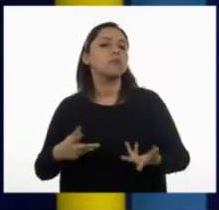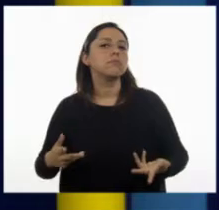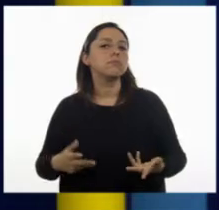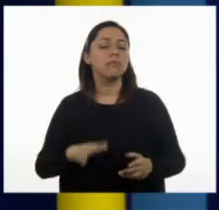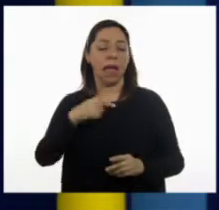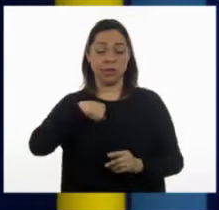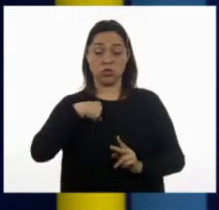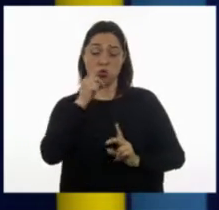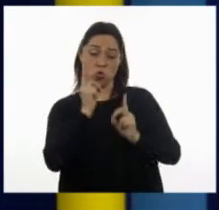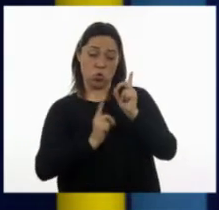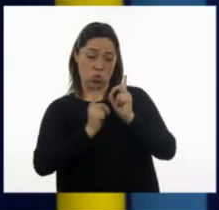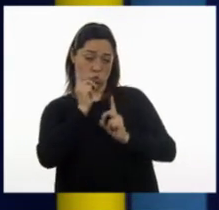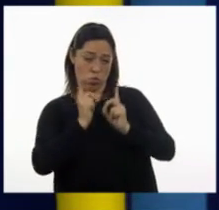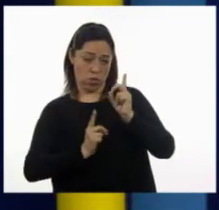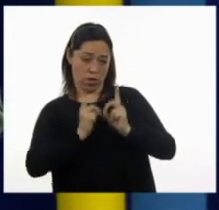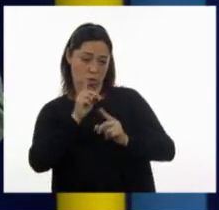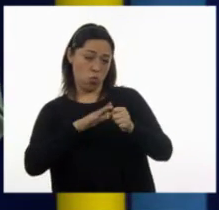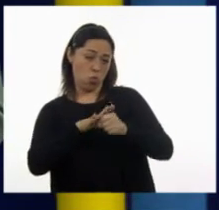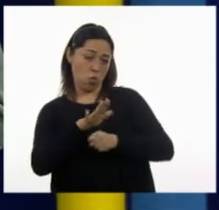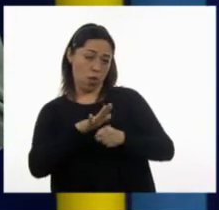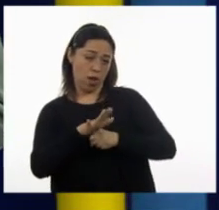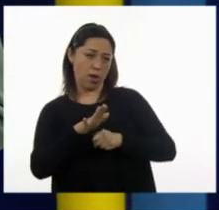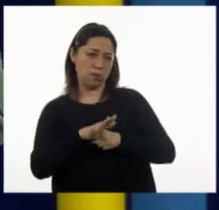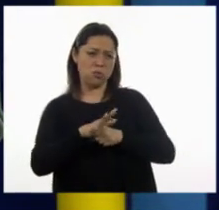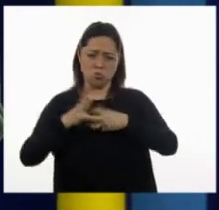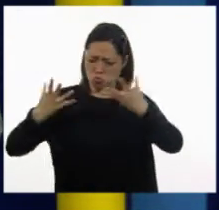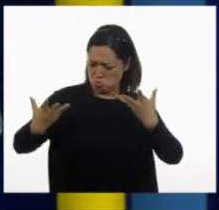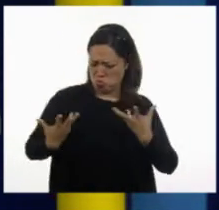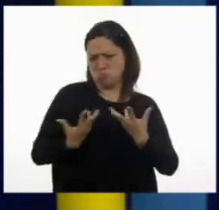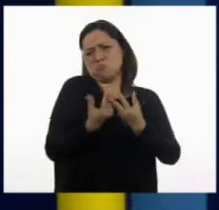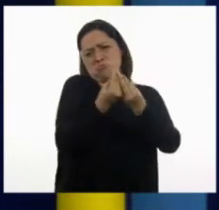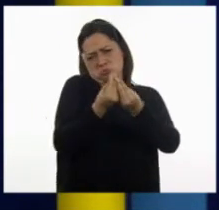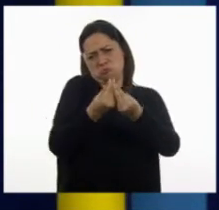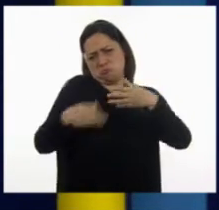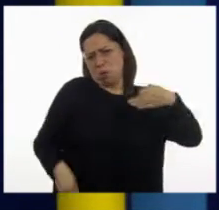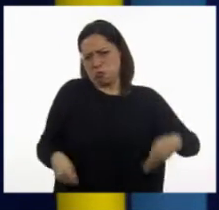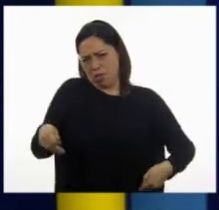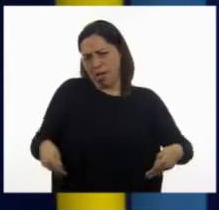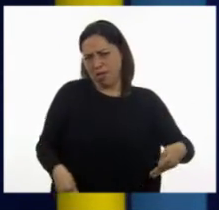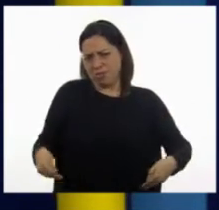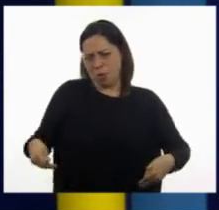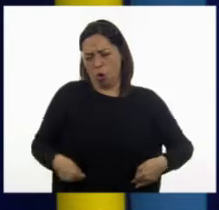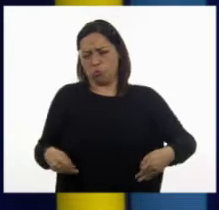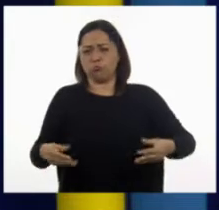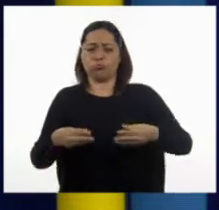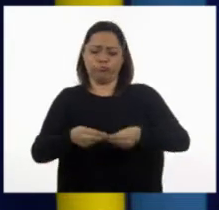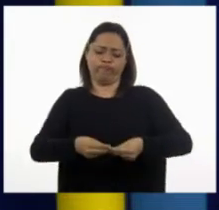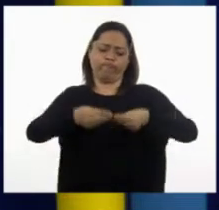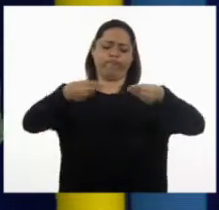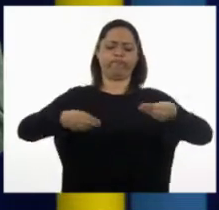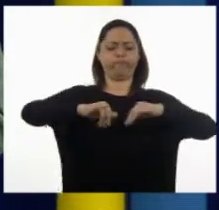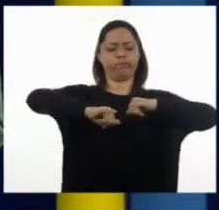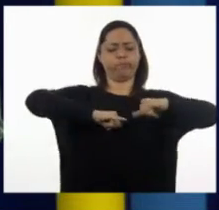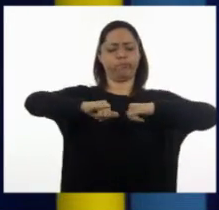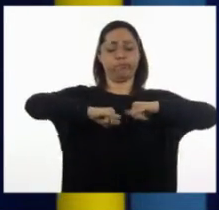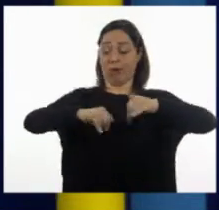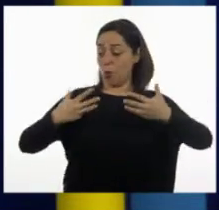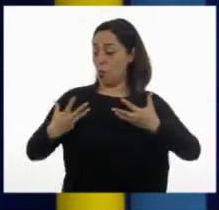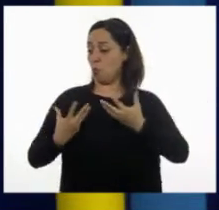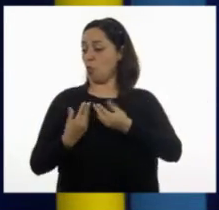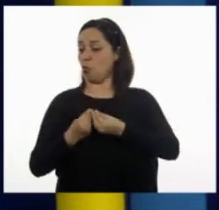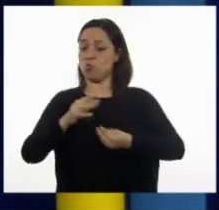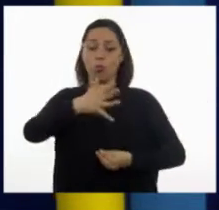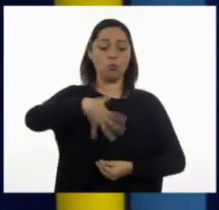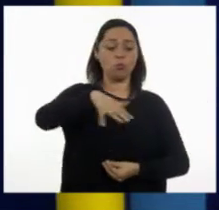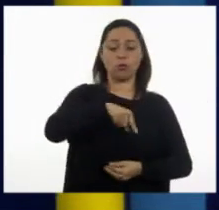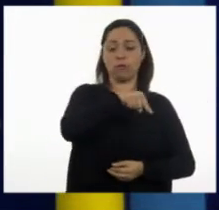una duda que yo tengo. ¿Por qué no llegan juntos al teatro con el plano en la mano y entre todos buscan los lugares que les tocaron? ¿No sería más